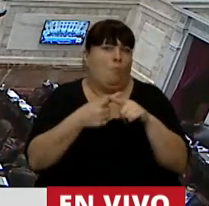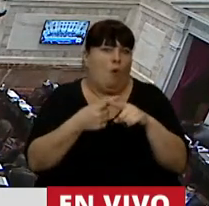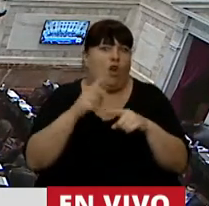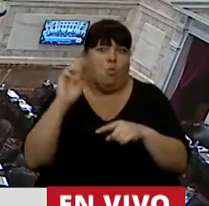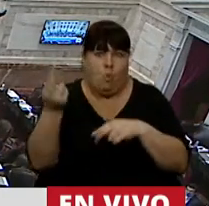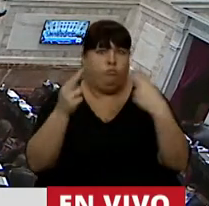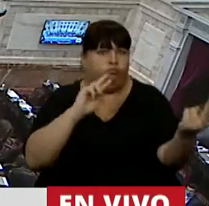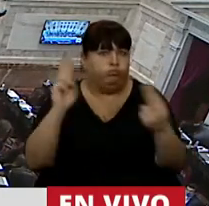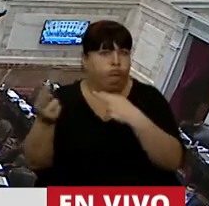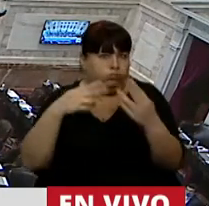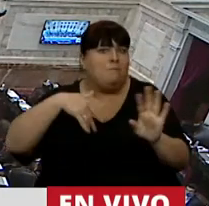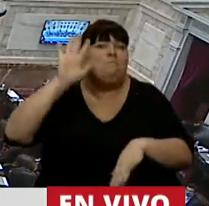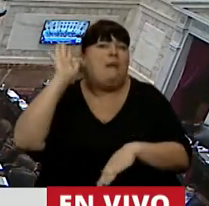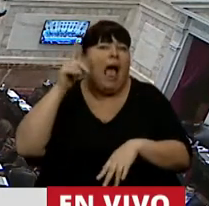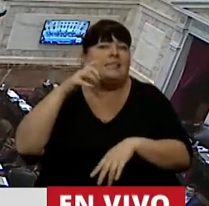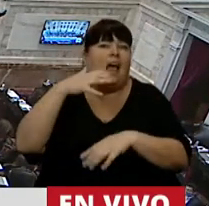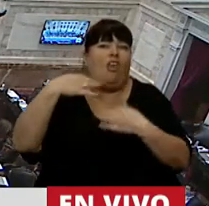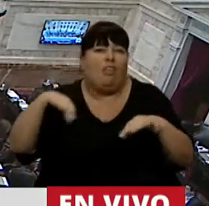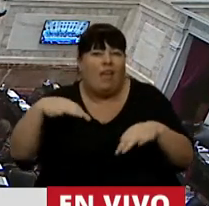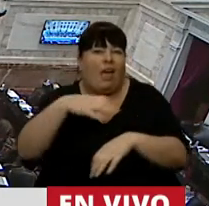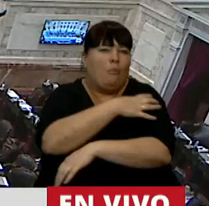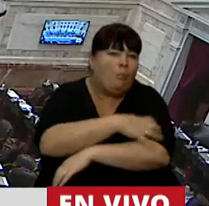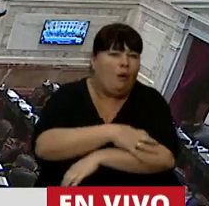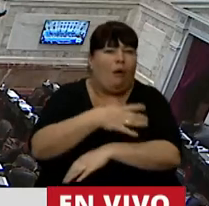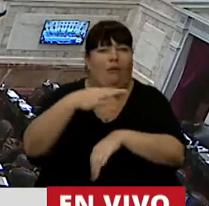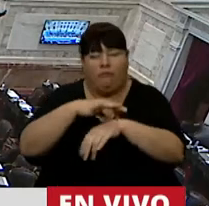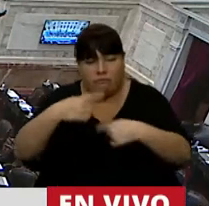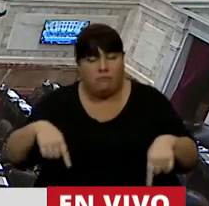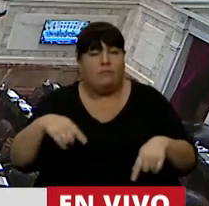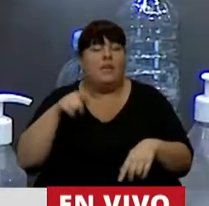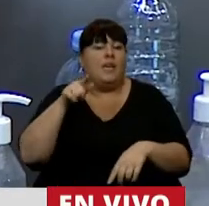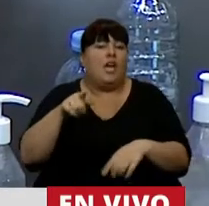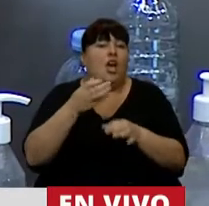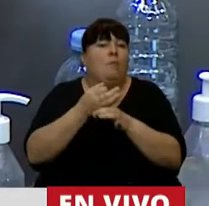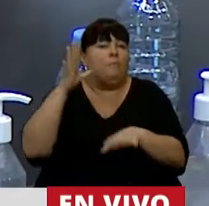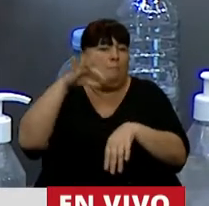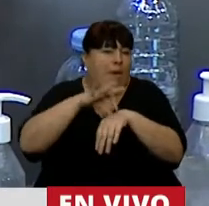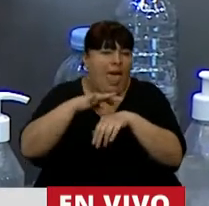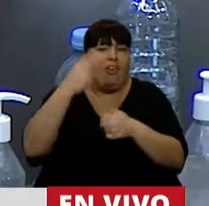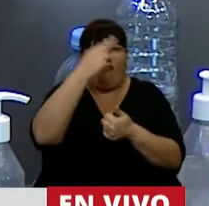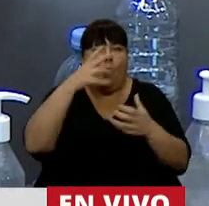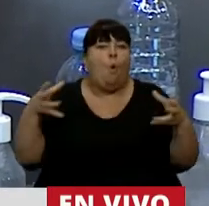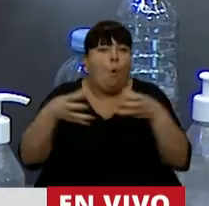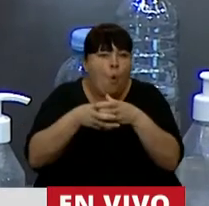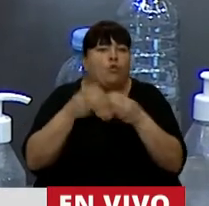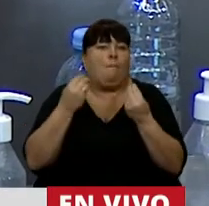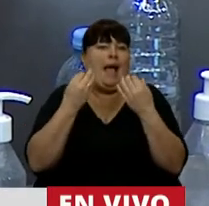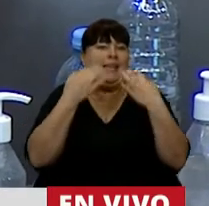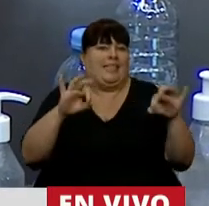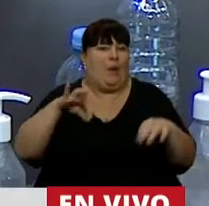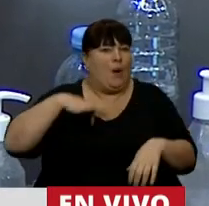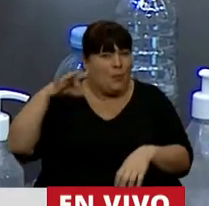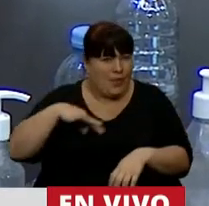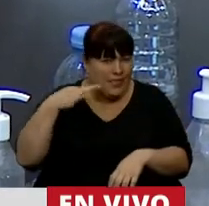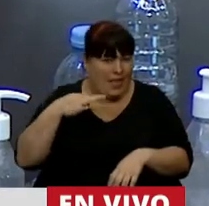muerte acecha sobre todo a lo más vulnerable, donde los profesionales de la salud se unen para salvar vidas,